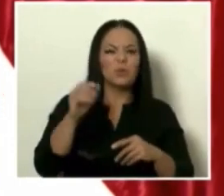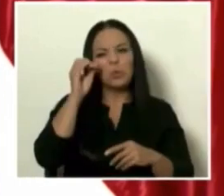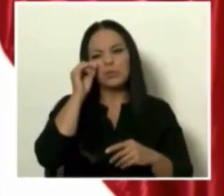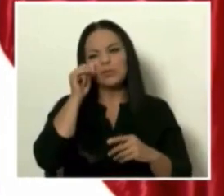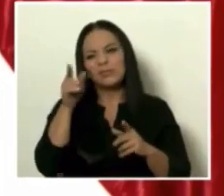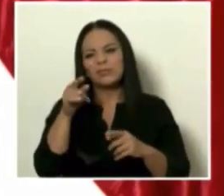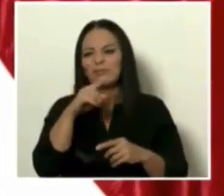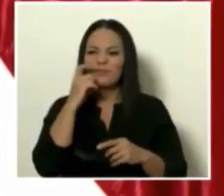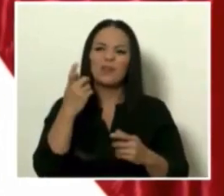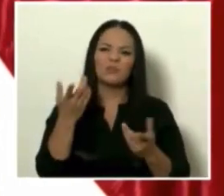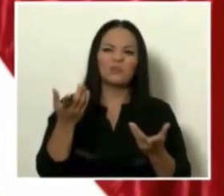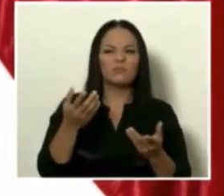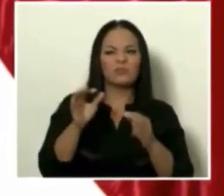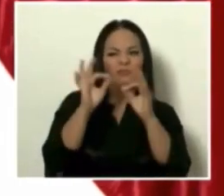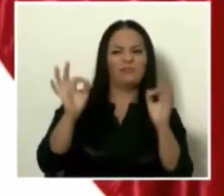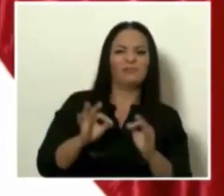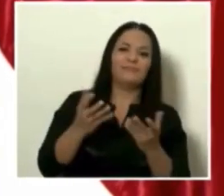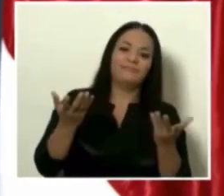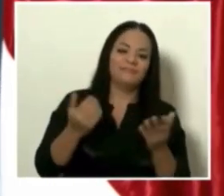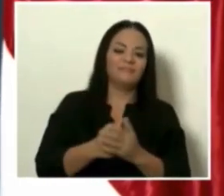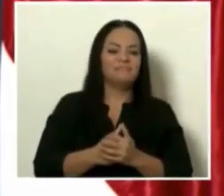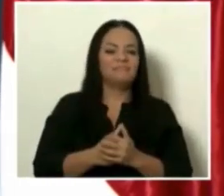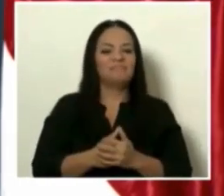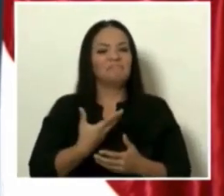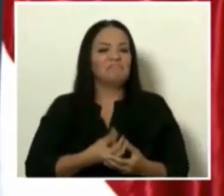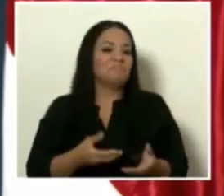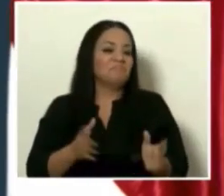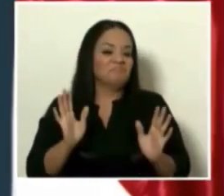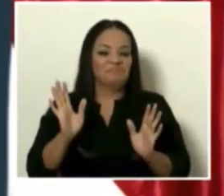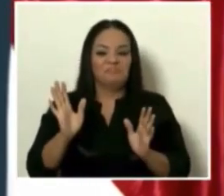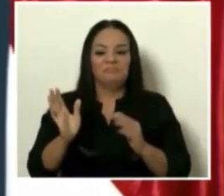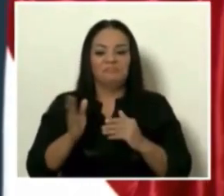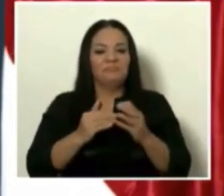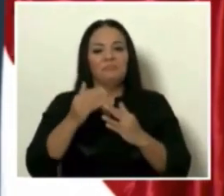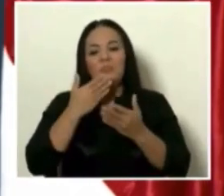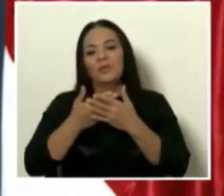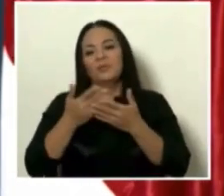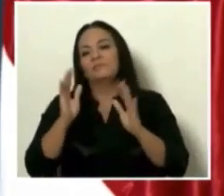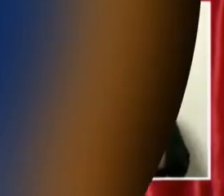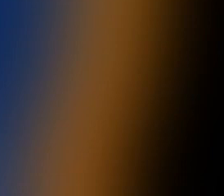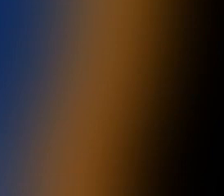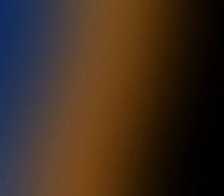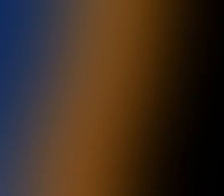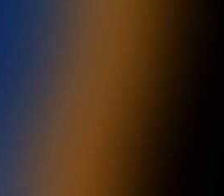muy desilusionante. Pero bueno, es la verdad y ya lo he aclarado mil veces.